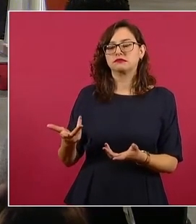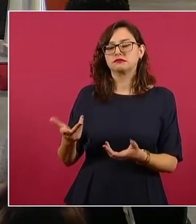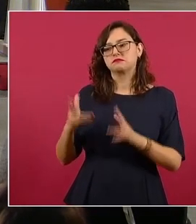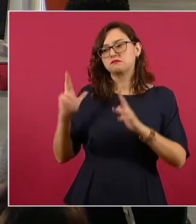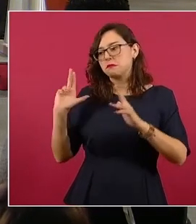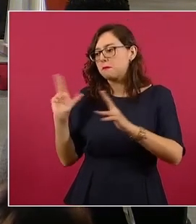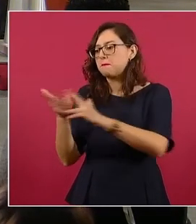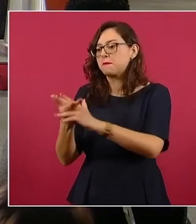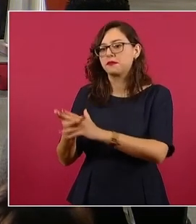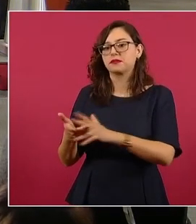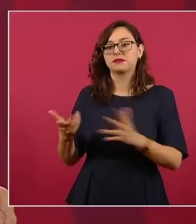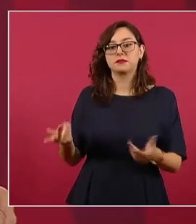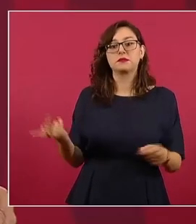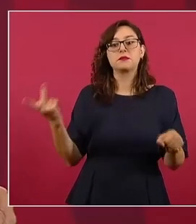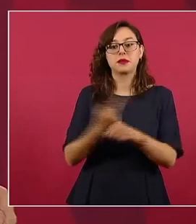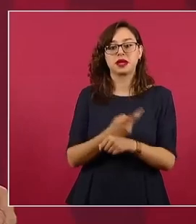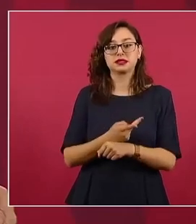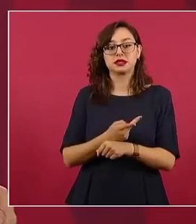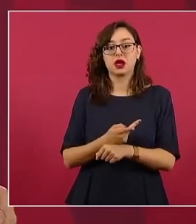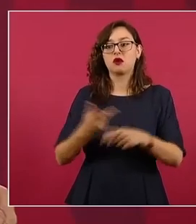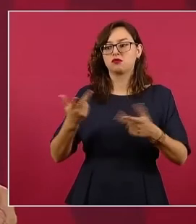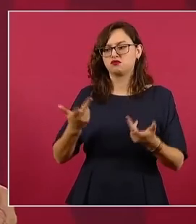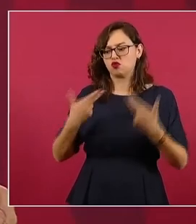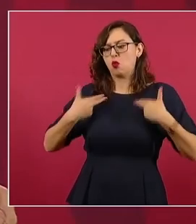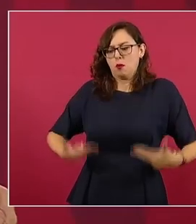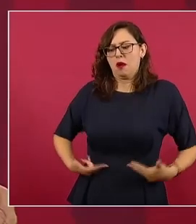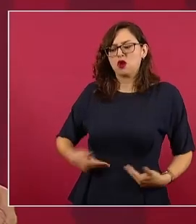se mueren los hombres, no las ideas.